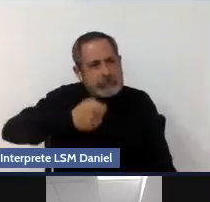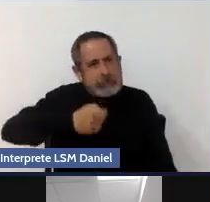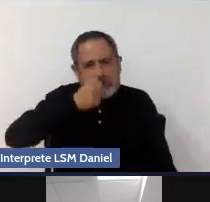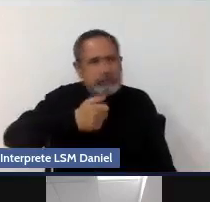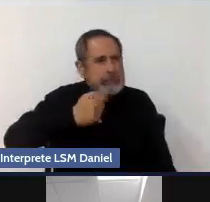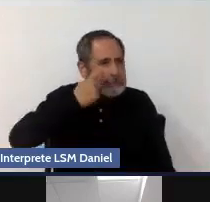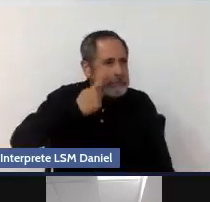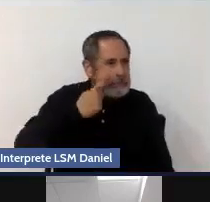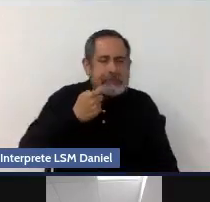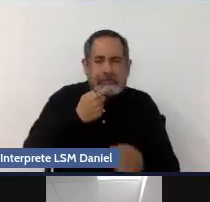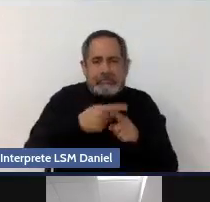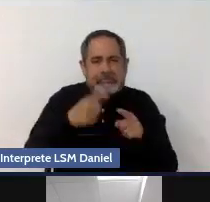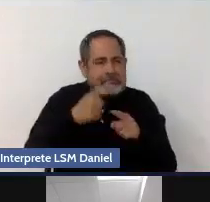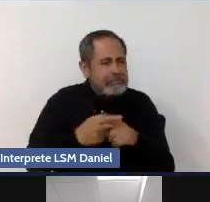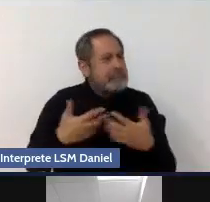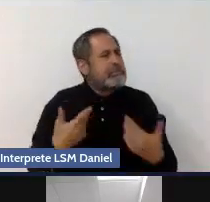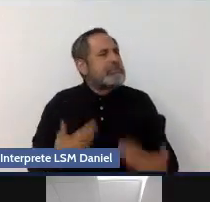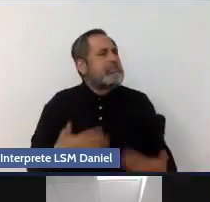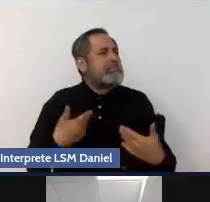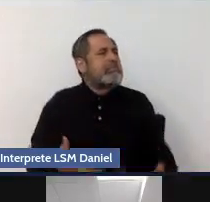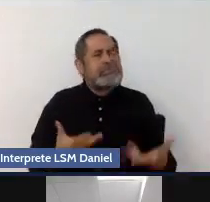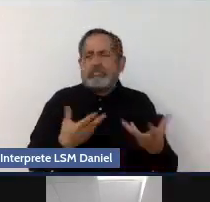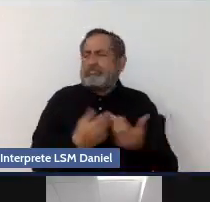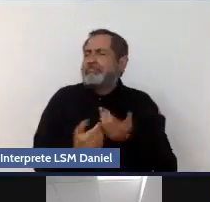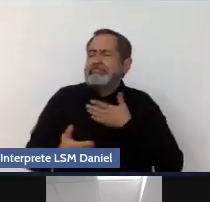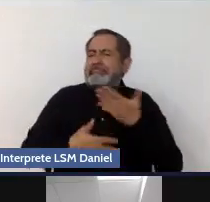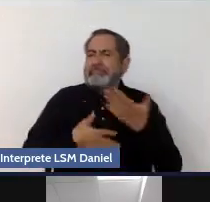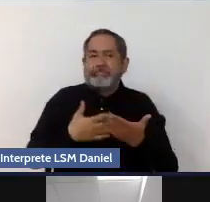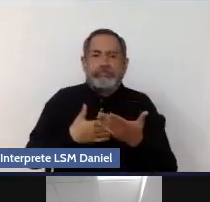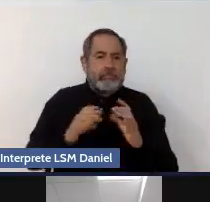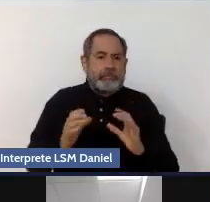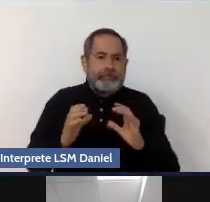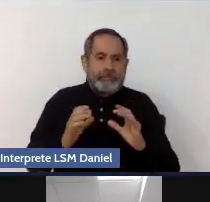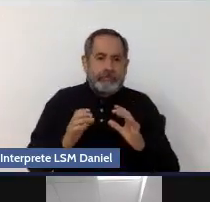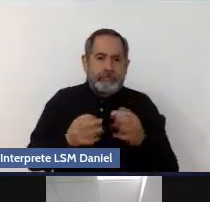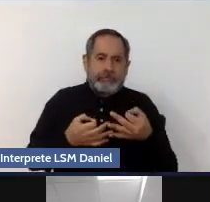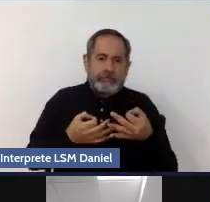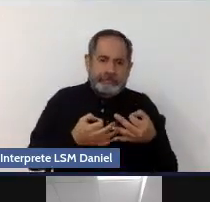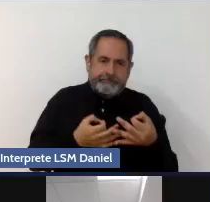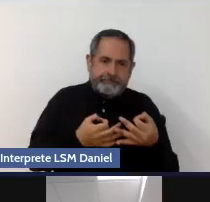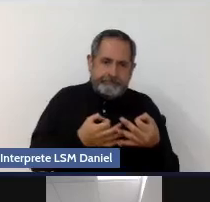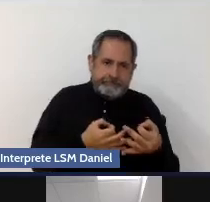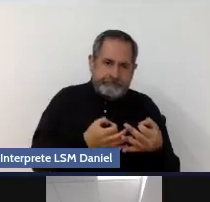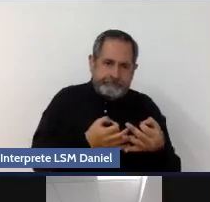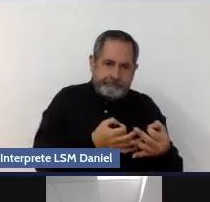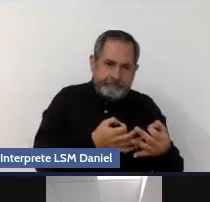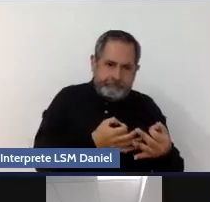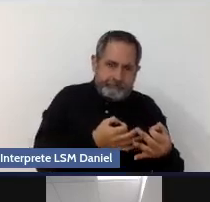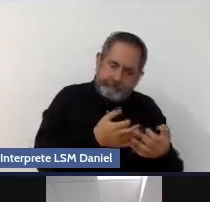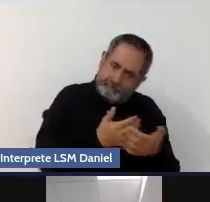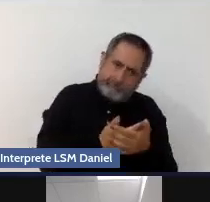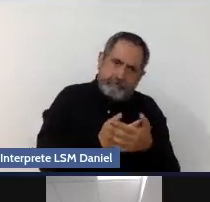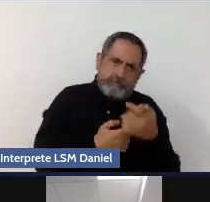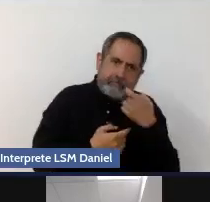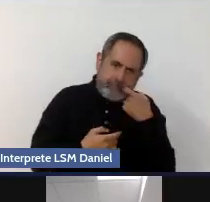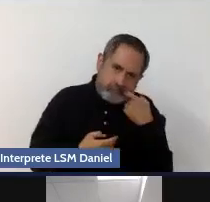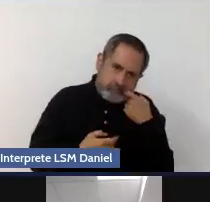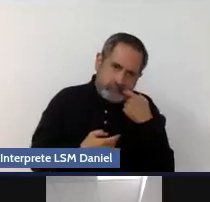con la diversión. Ahí ya estoy generando, pues estos factores de riesgo para